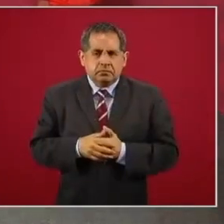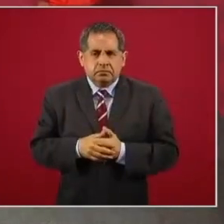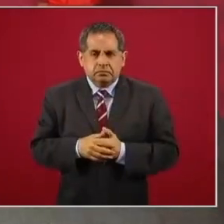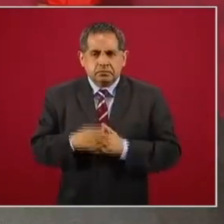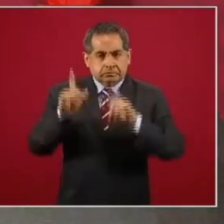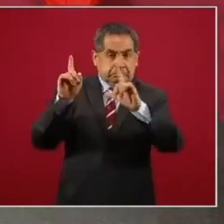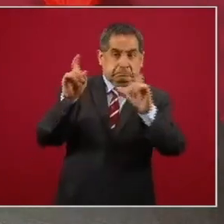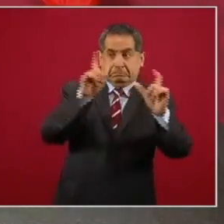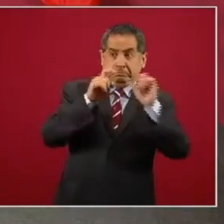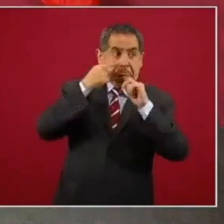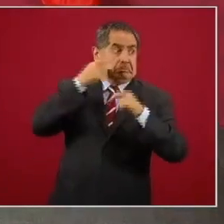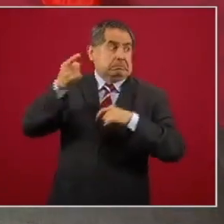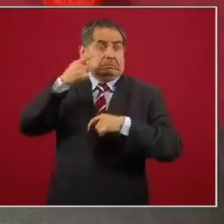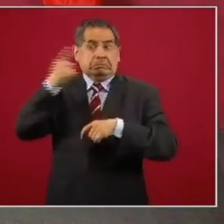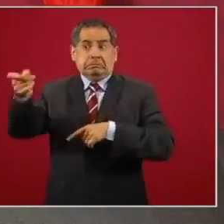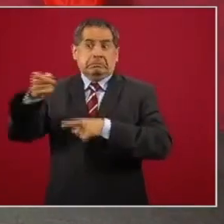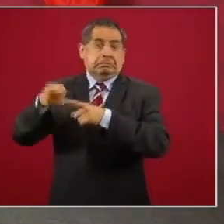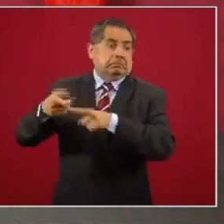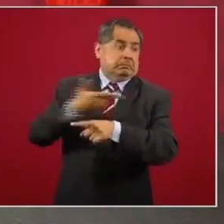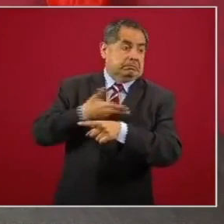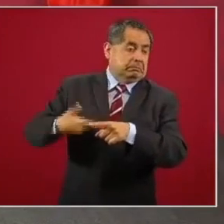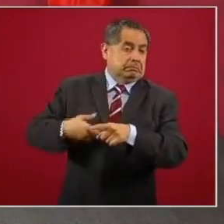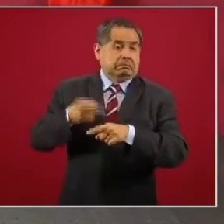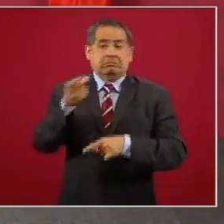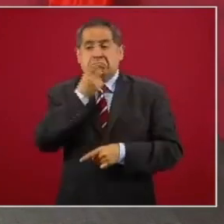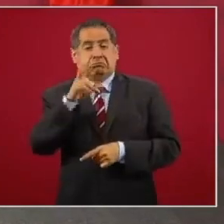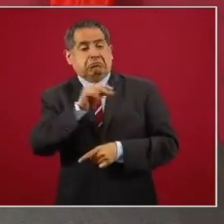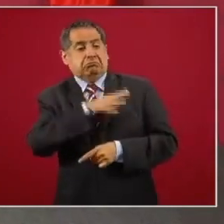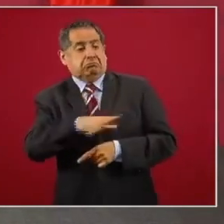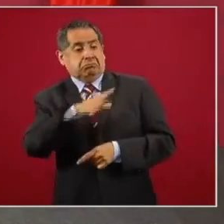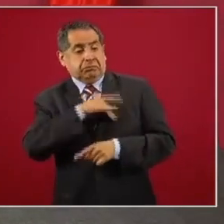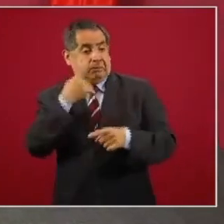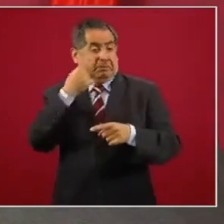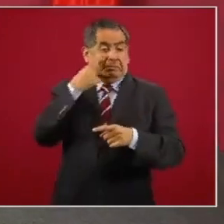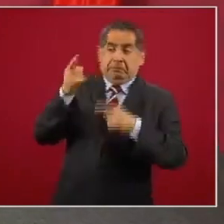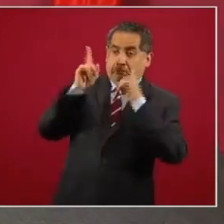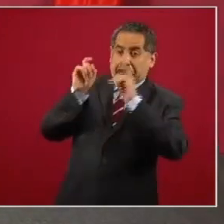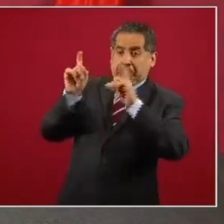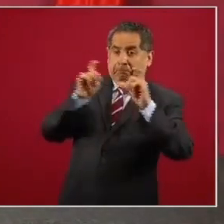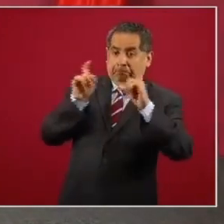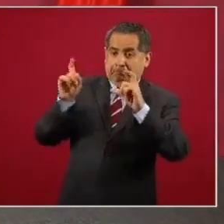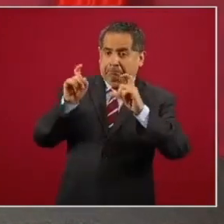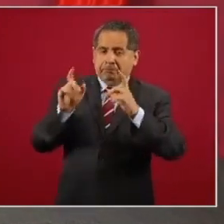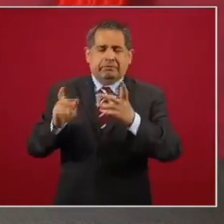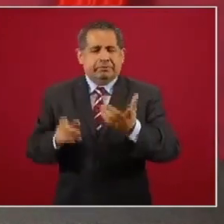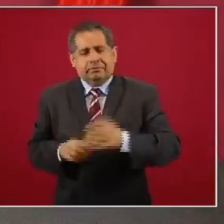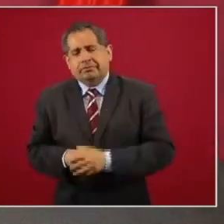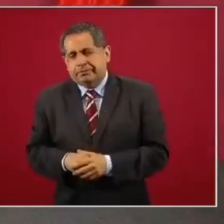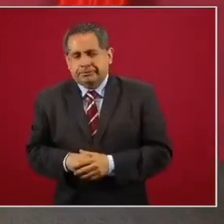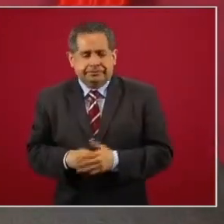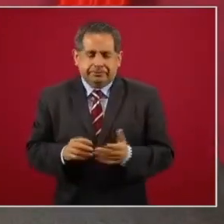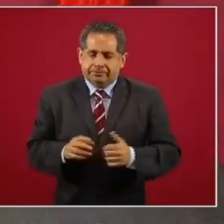fotografiando. Dijo que no se iba a poner cubrebocas, que no,